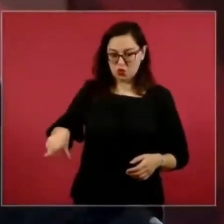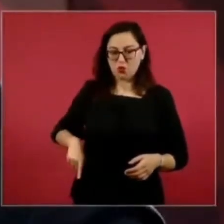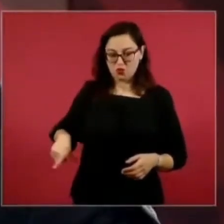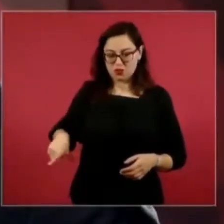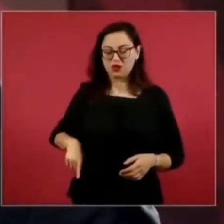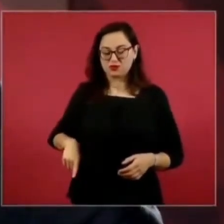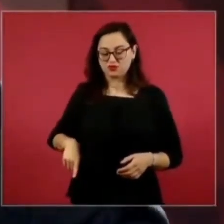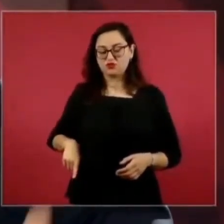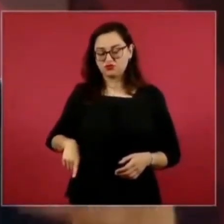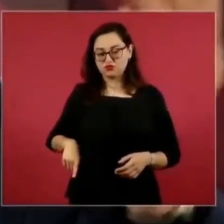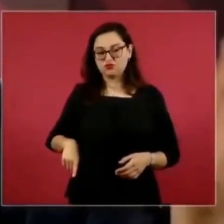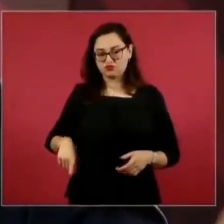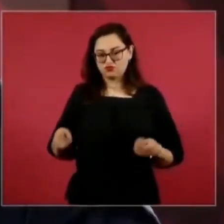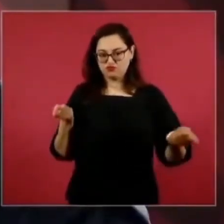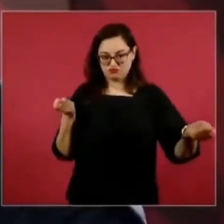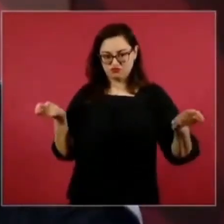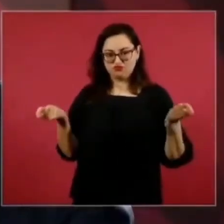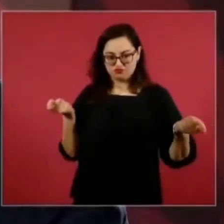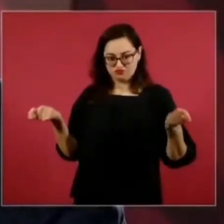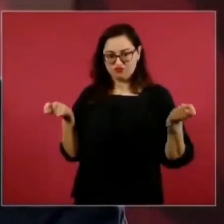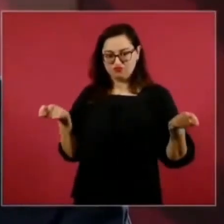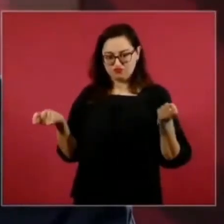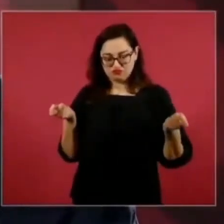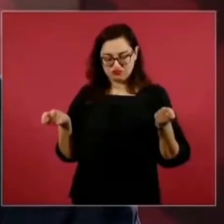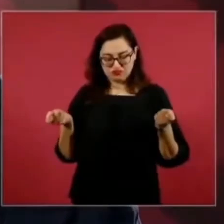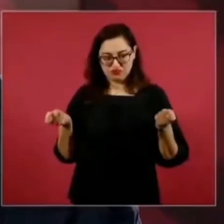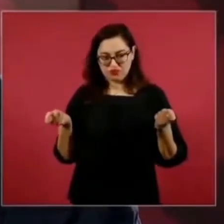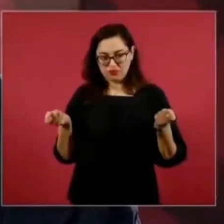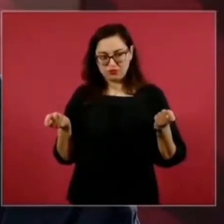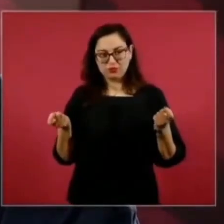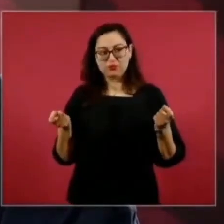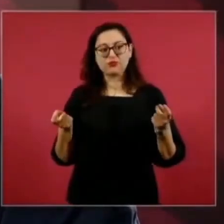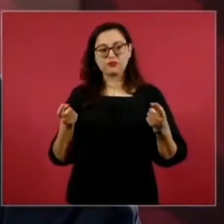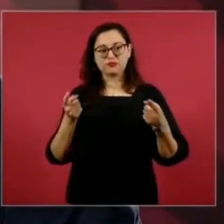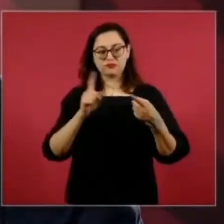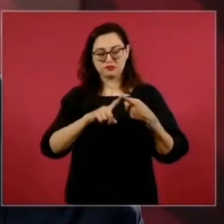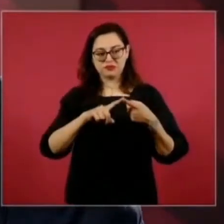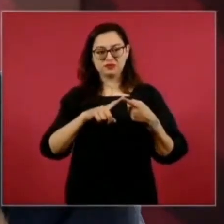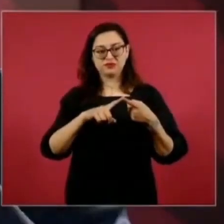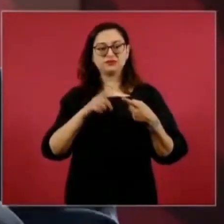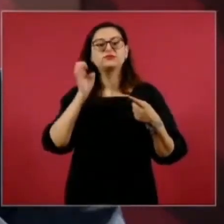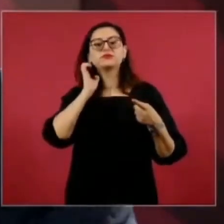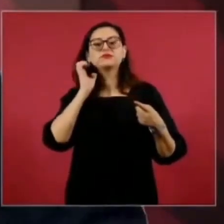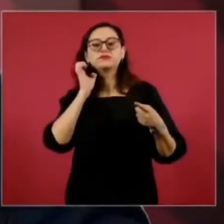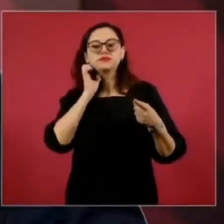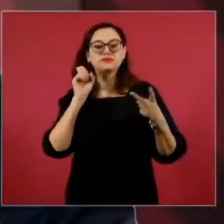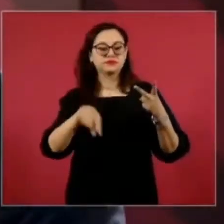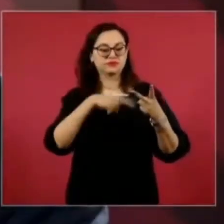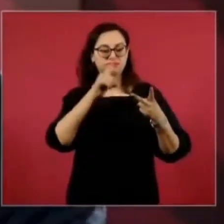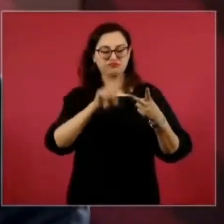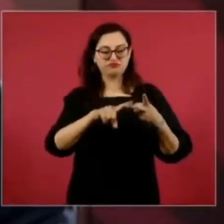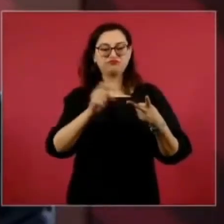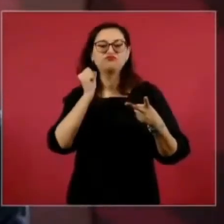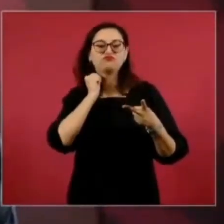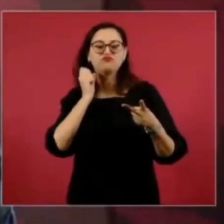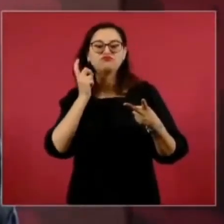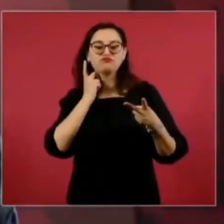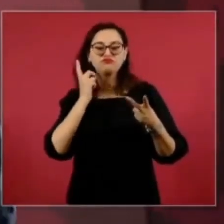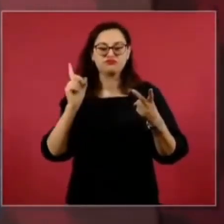gobierno y desde luego en el Poder Legislativo, ellos hicieron